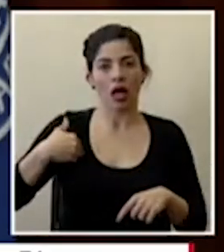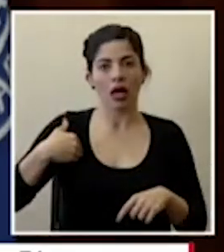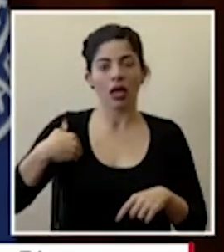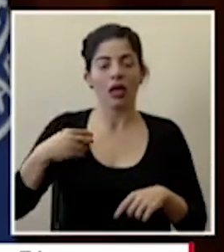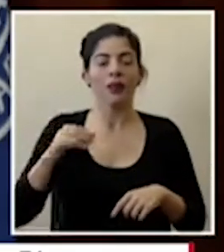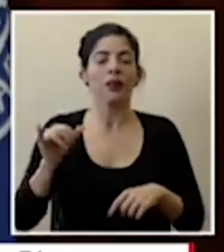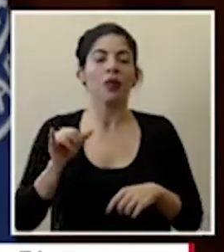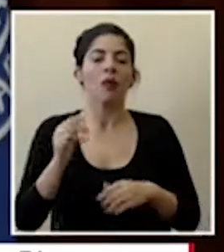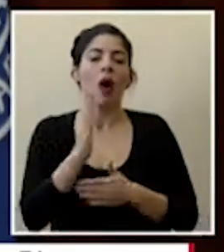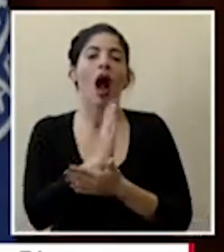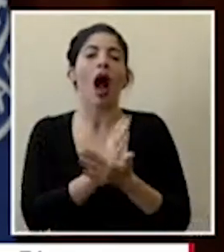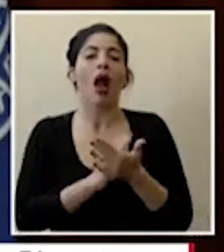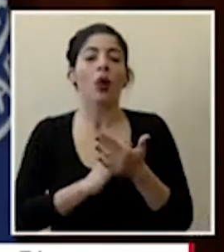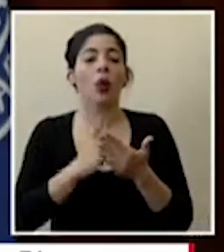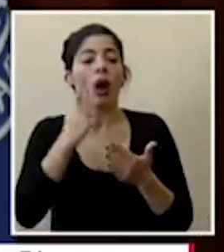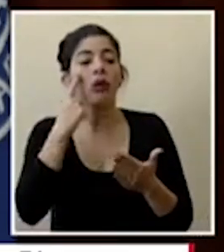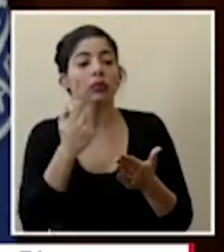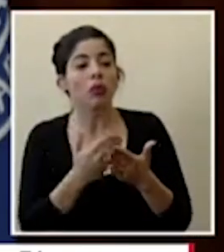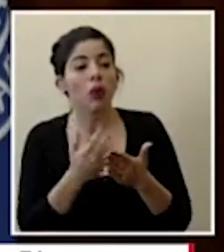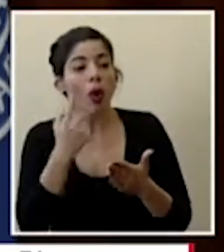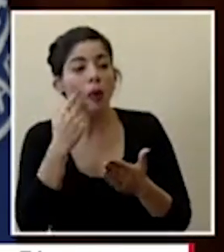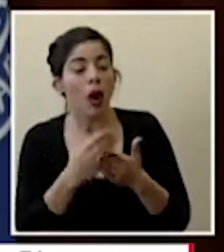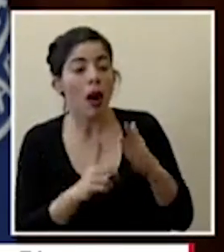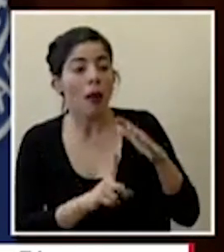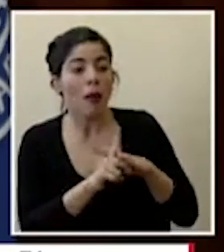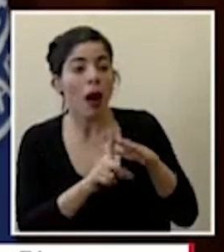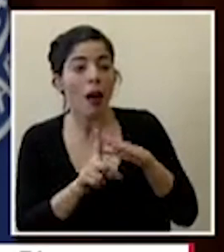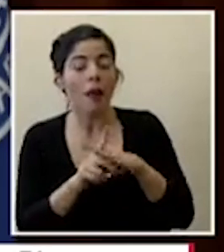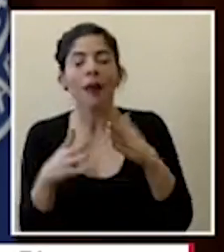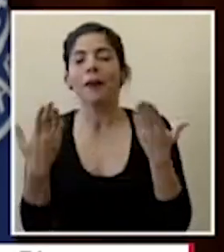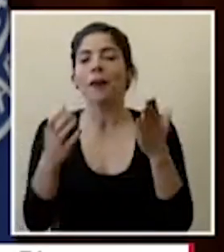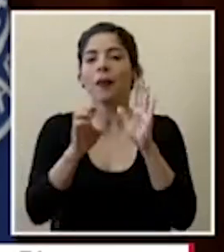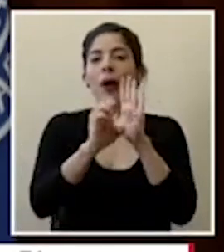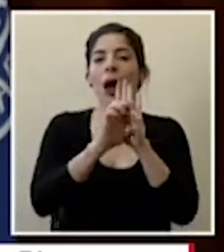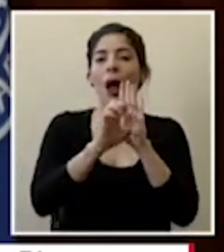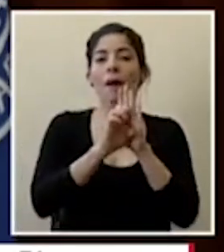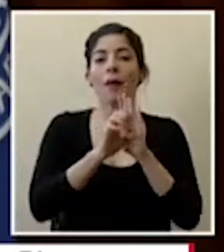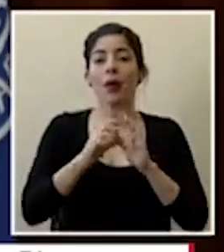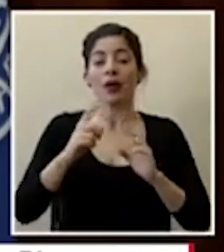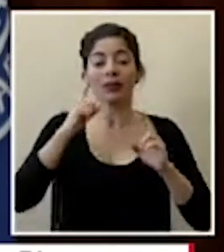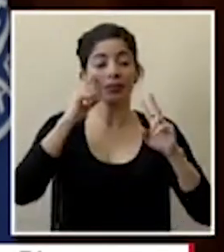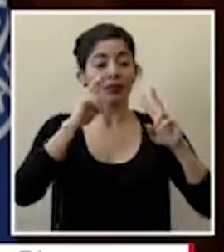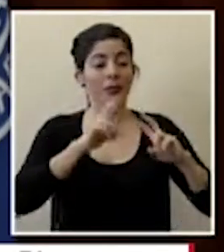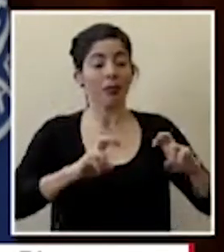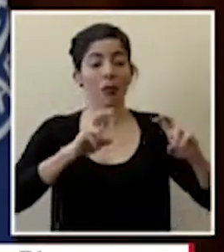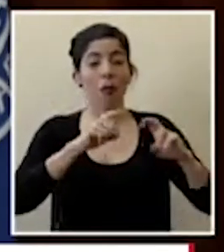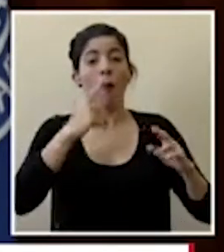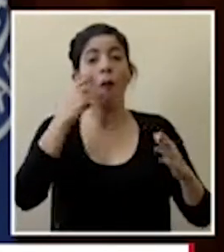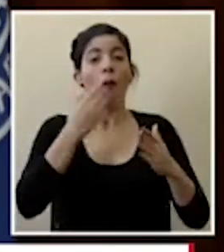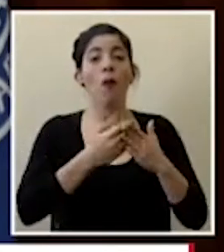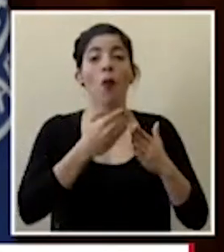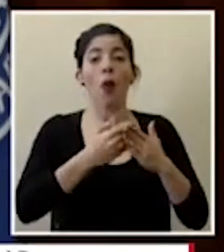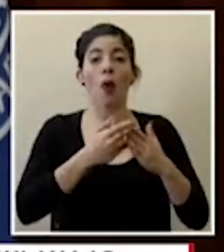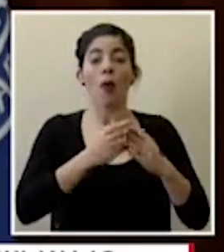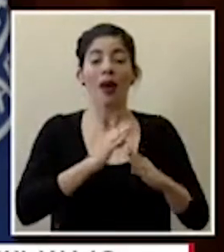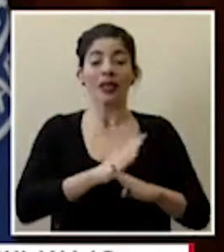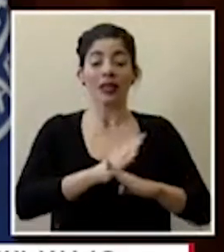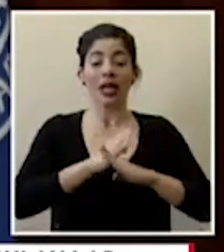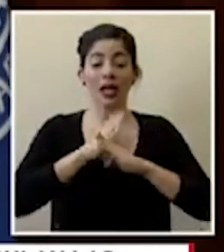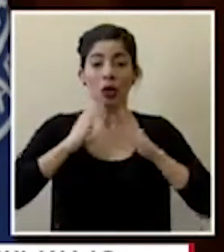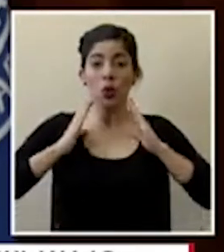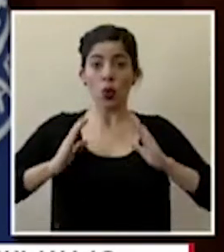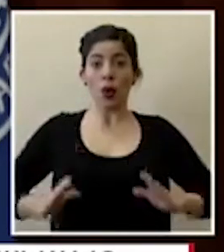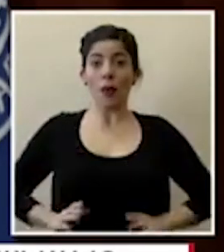evidencias que pueden ir surgiendo como por ejemplo las pruebas de desarrollo de los anticuerpos